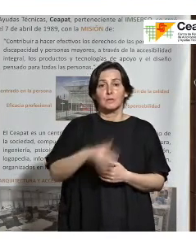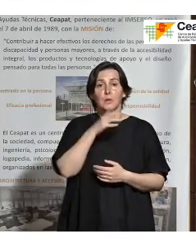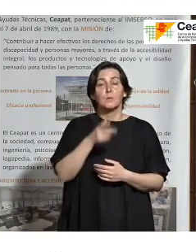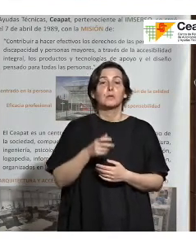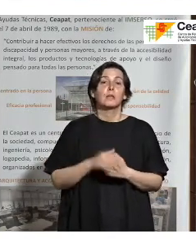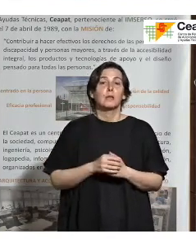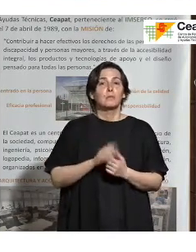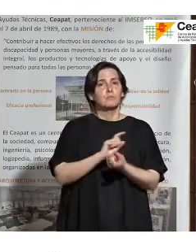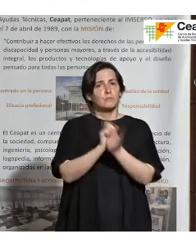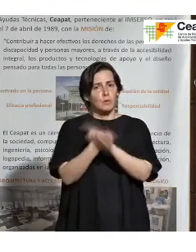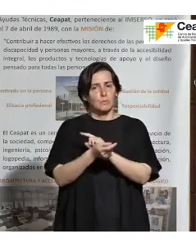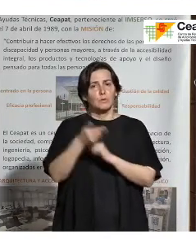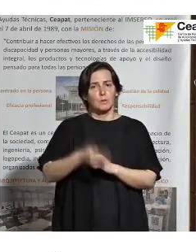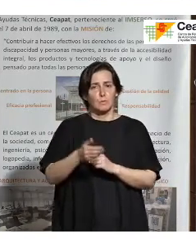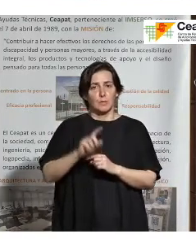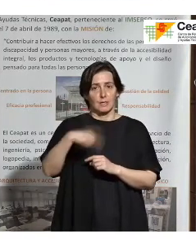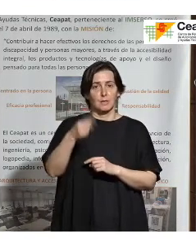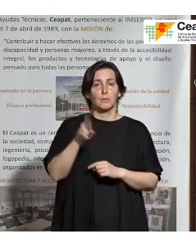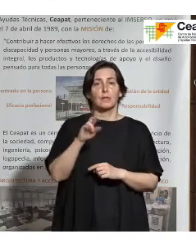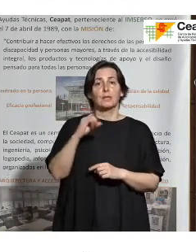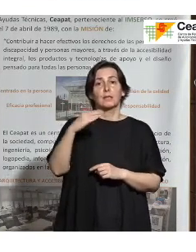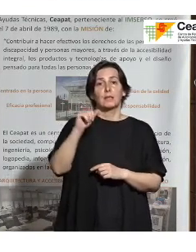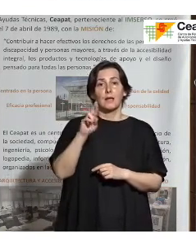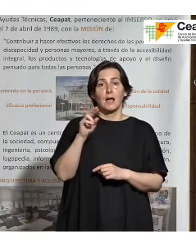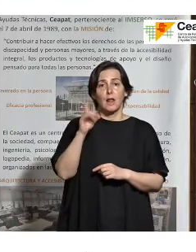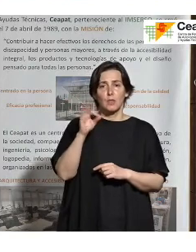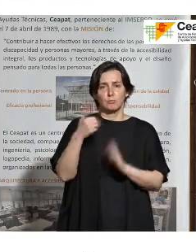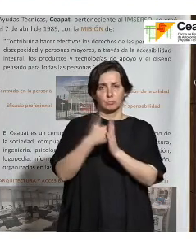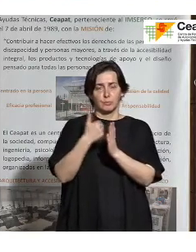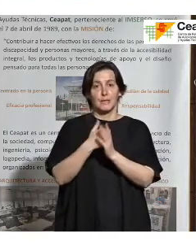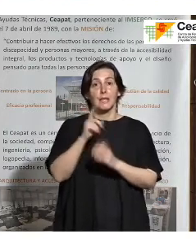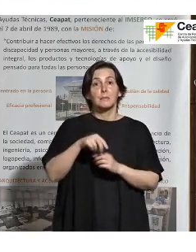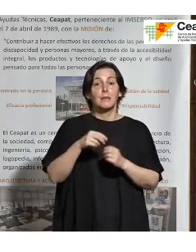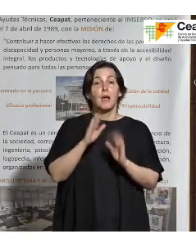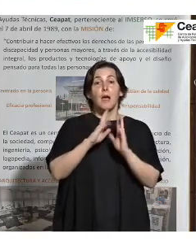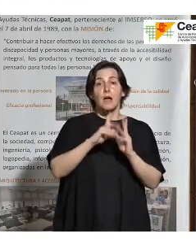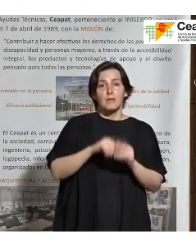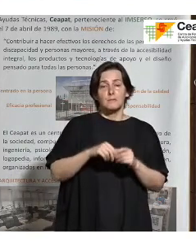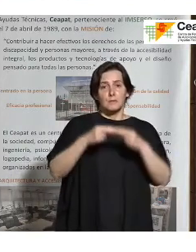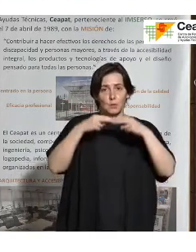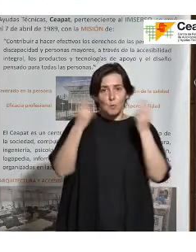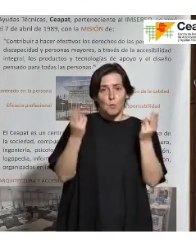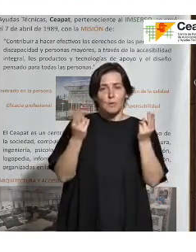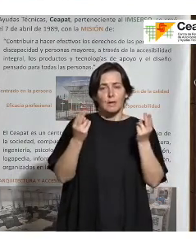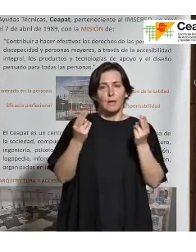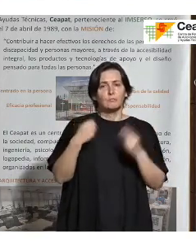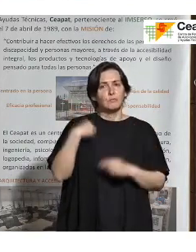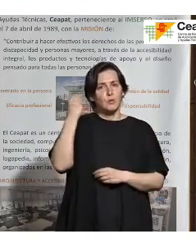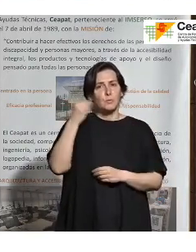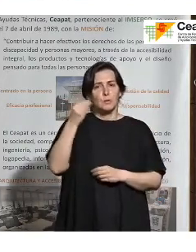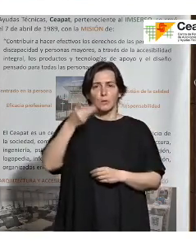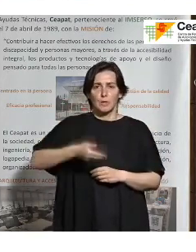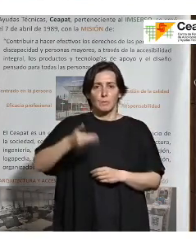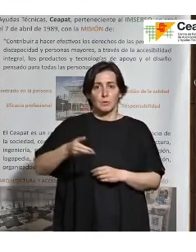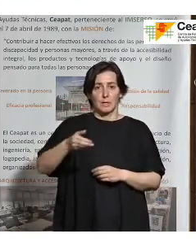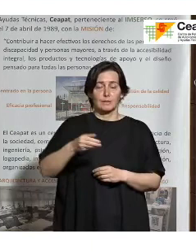importantes que luego Ricardo nos va a comentar. Y, por supuesto, las administraciones públicas. Para mí es clave que conozcan la